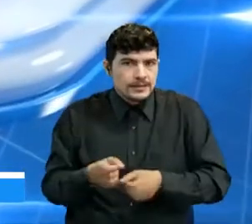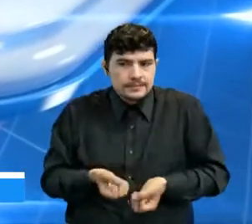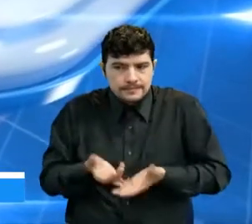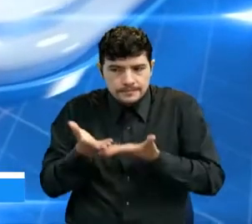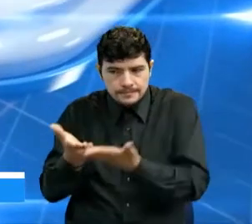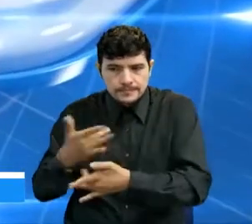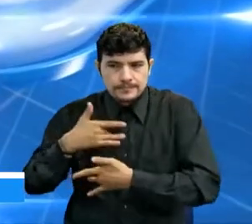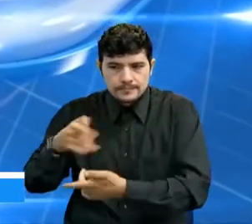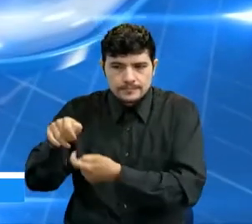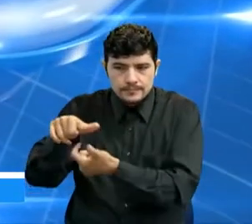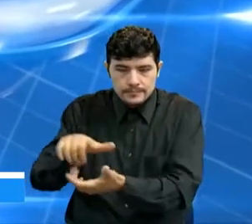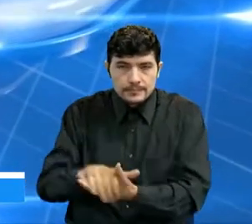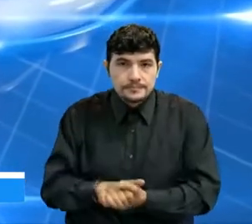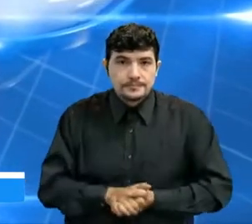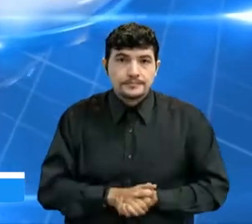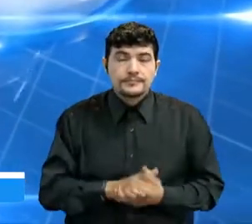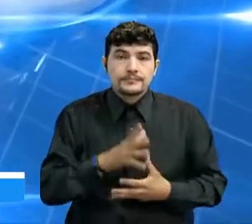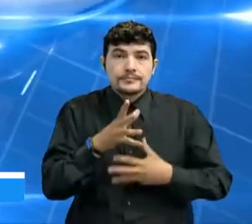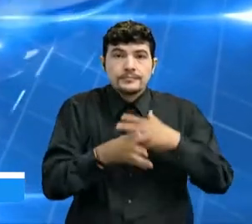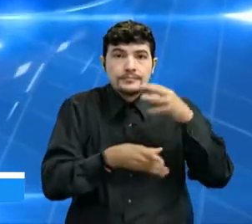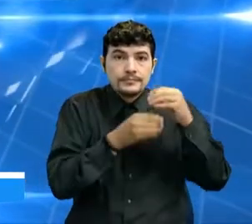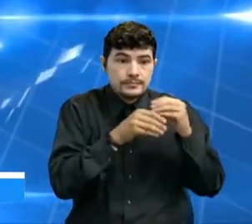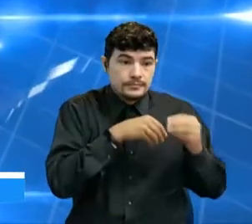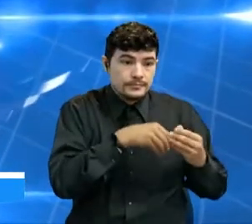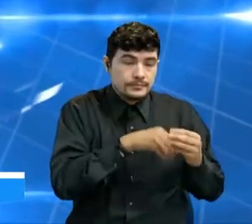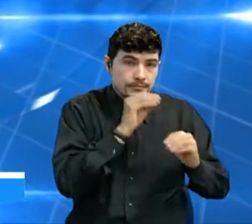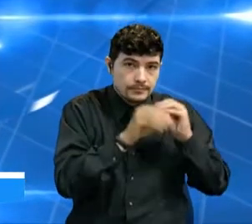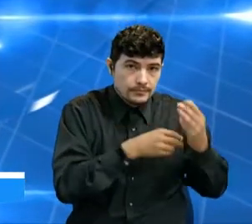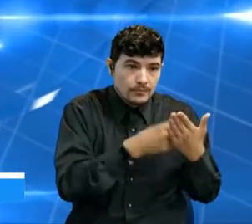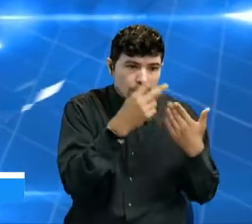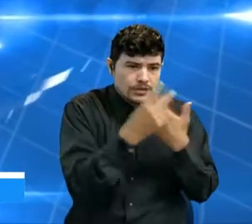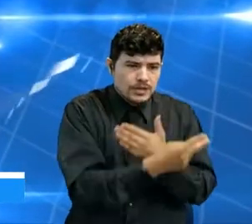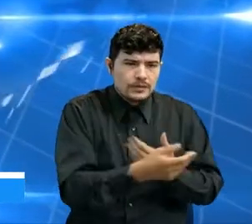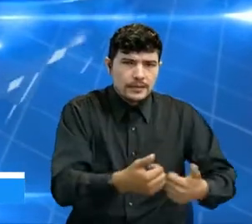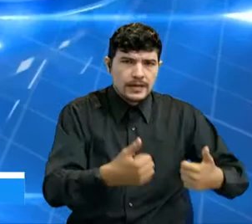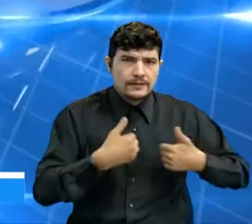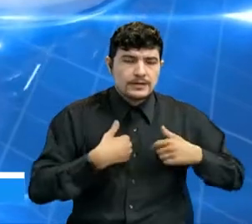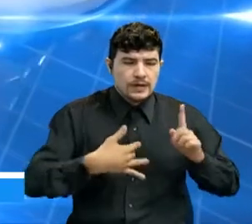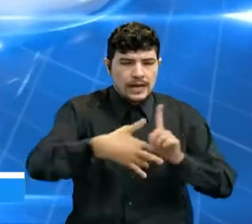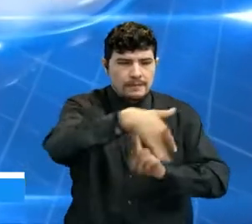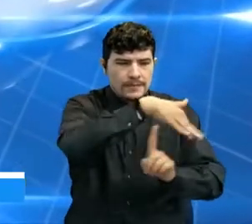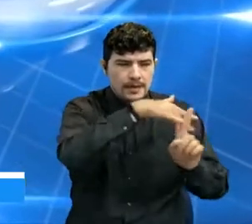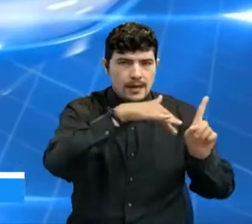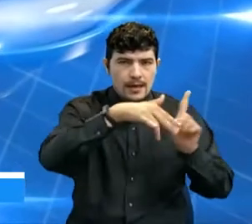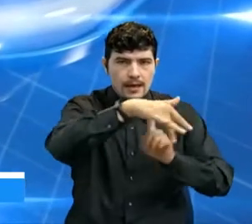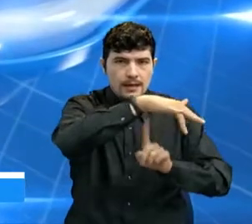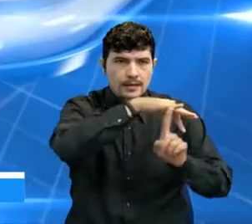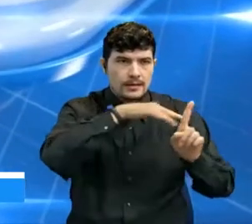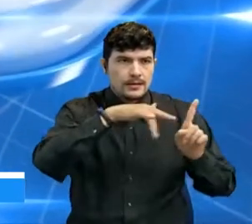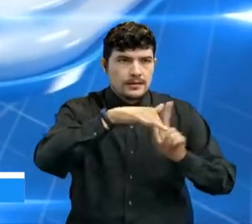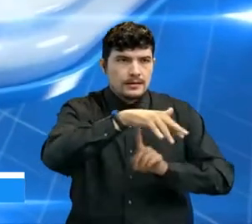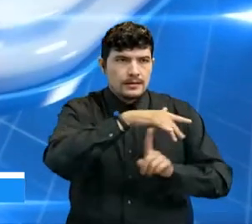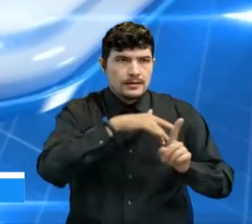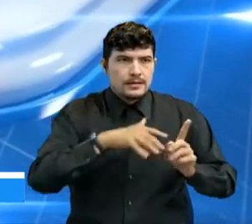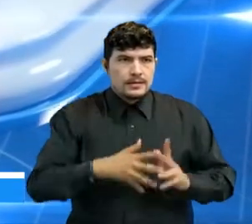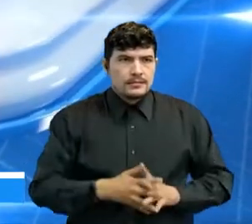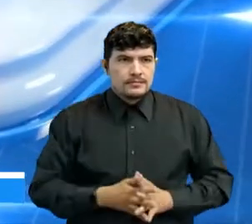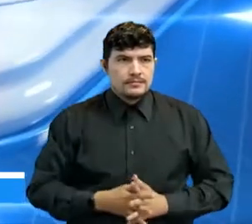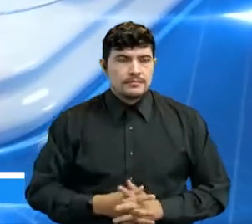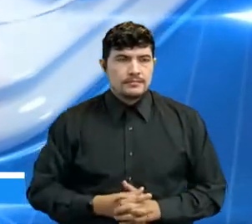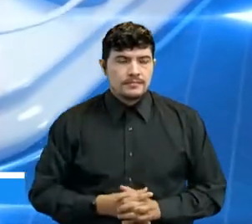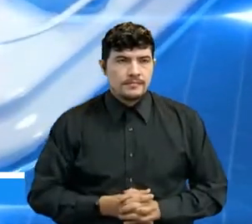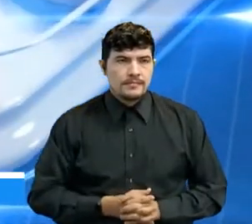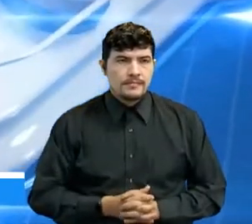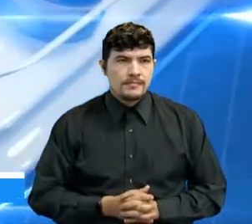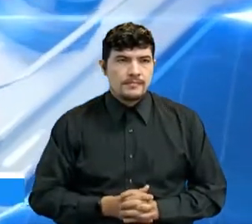Hay proyectos en favor del medio ambiente, que no vayan a ser considerados de ahora en adelante como delito con esto al político.